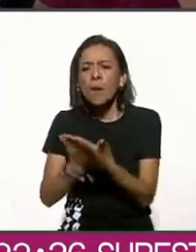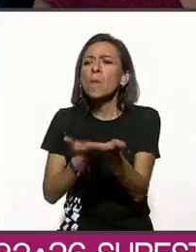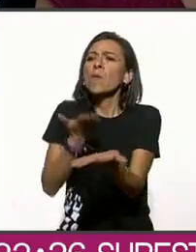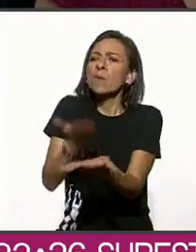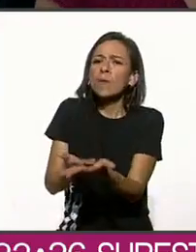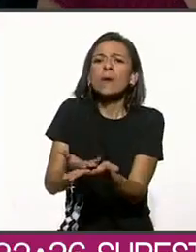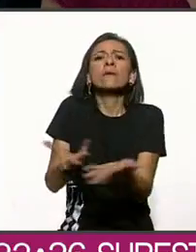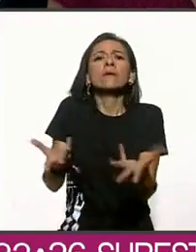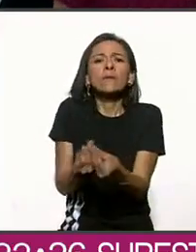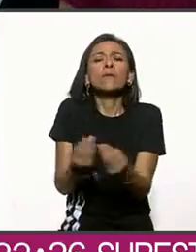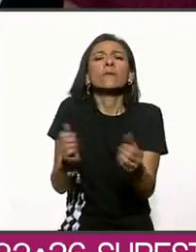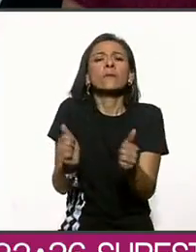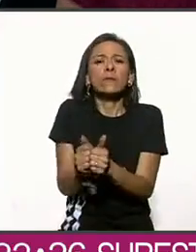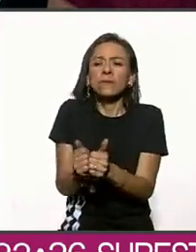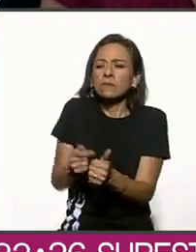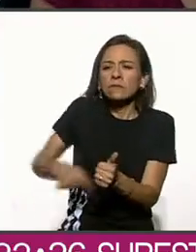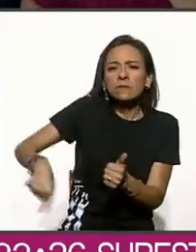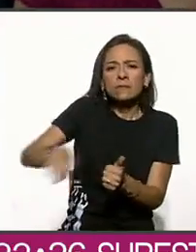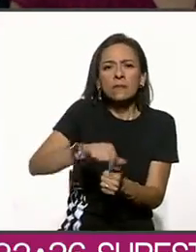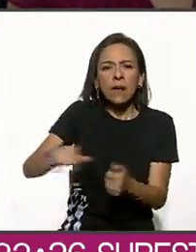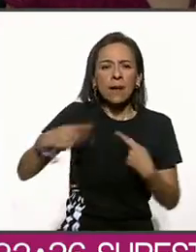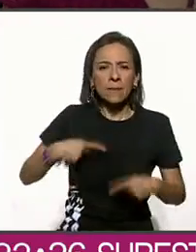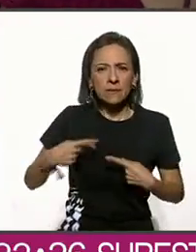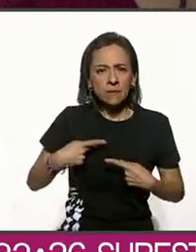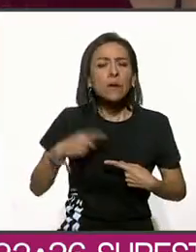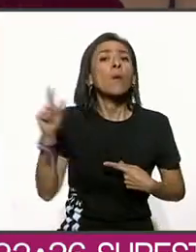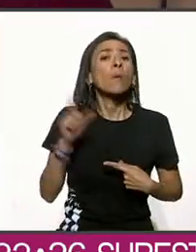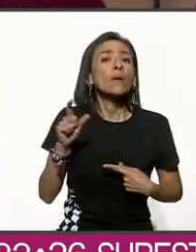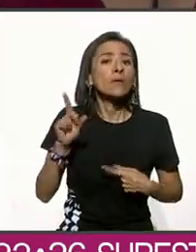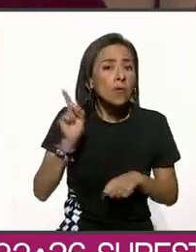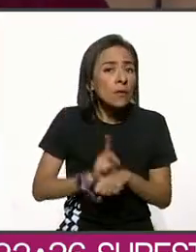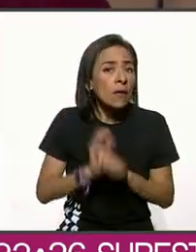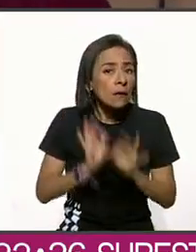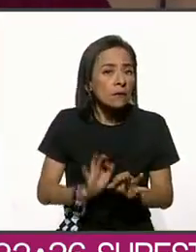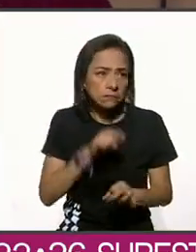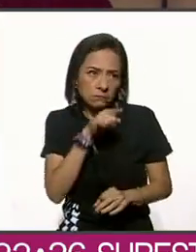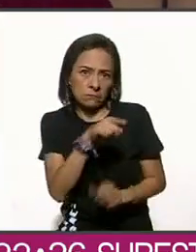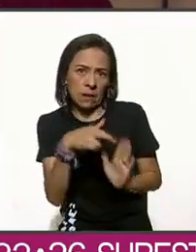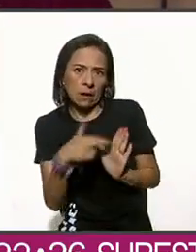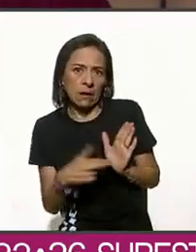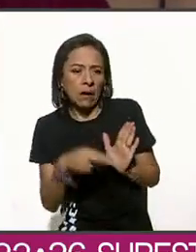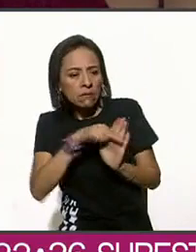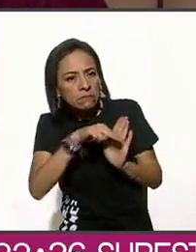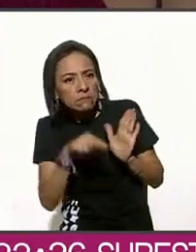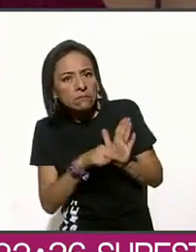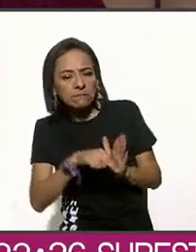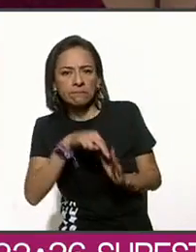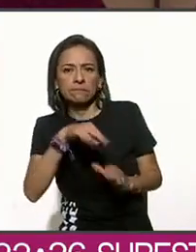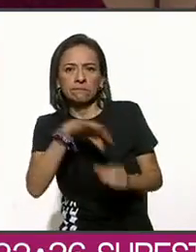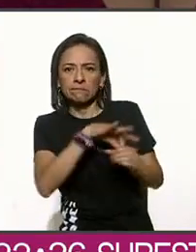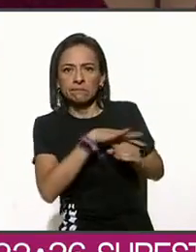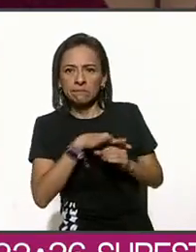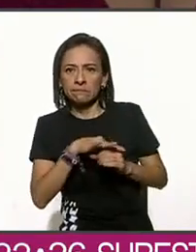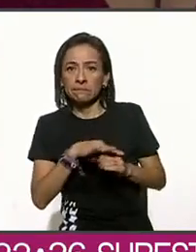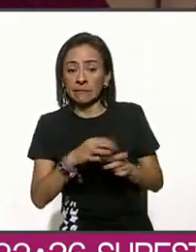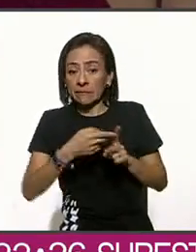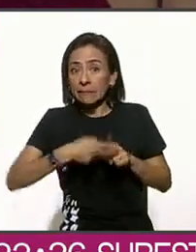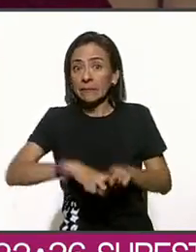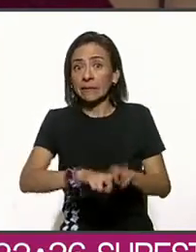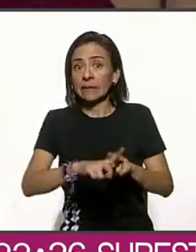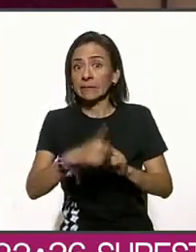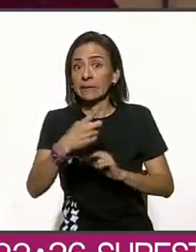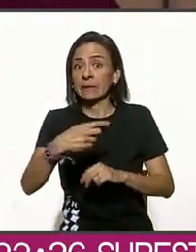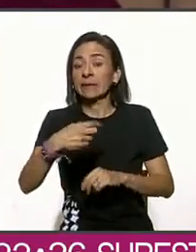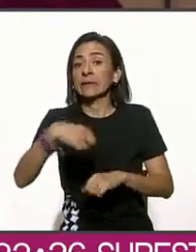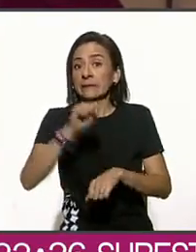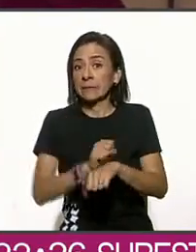en tiempo y en momento cuando el proceso electoral y la norma electoral lo marque a partir de la primera semana de septiembre y hasta